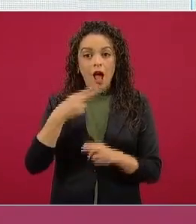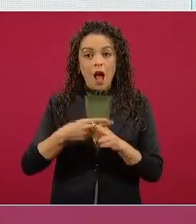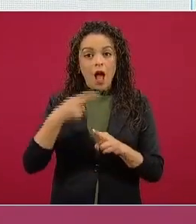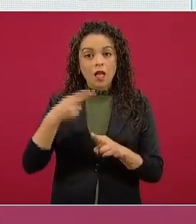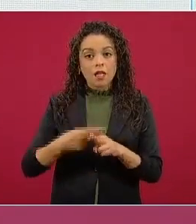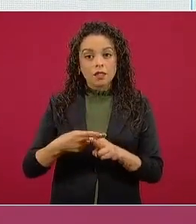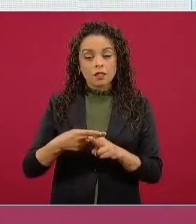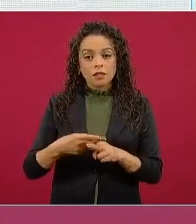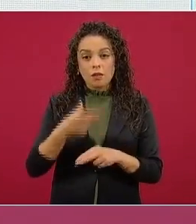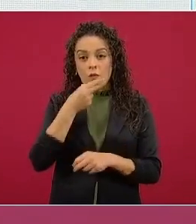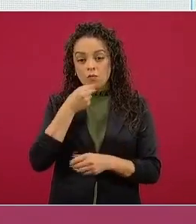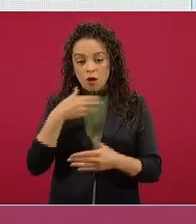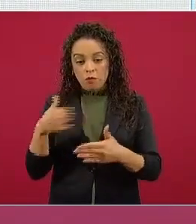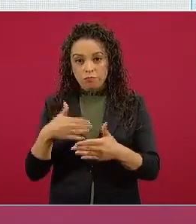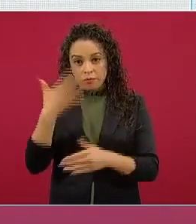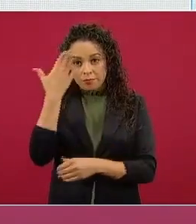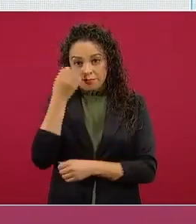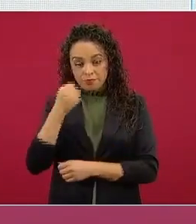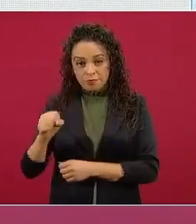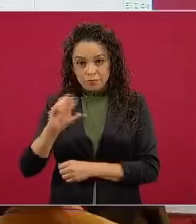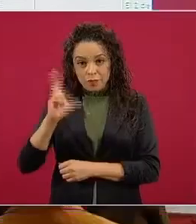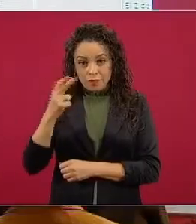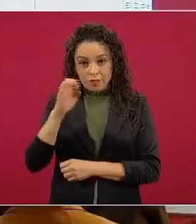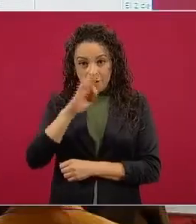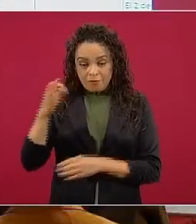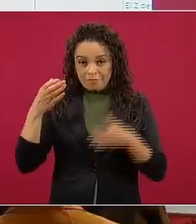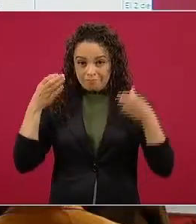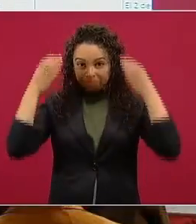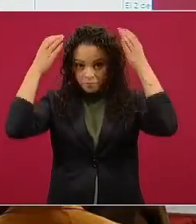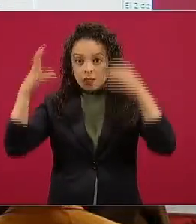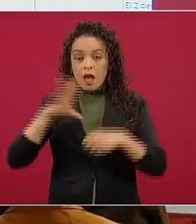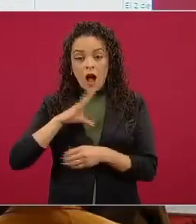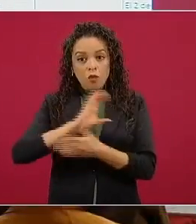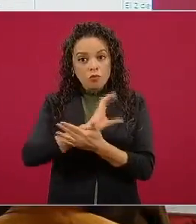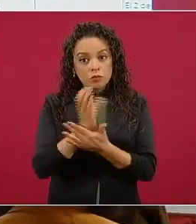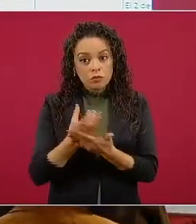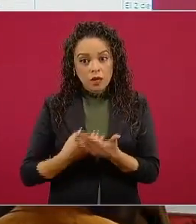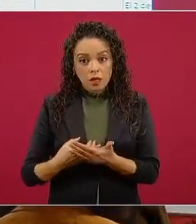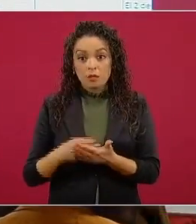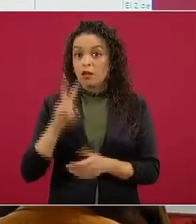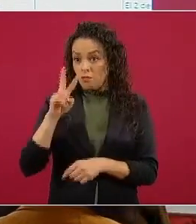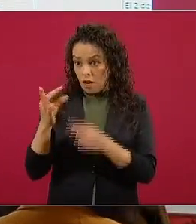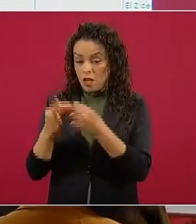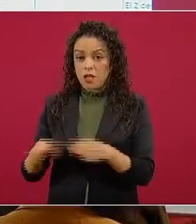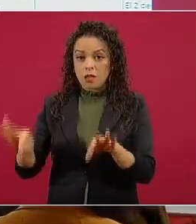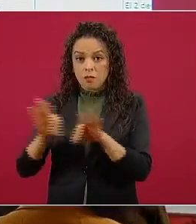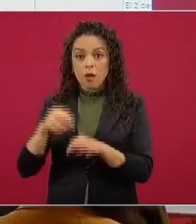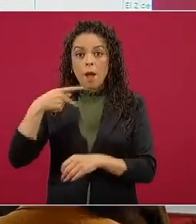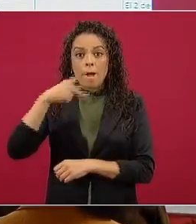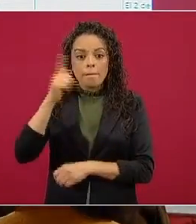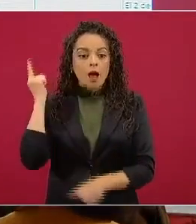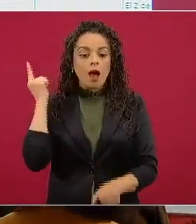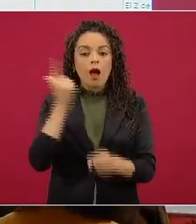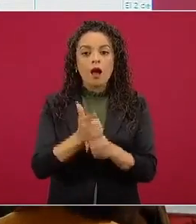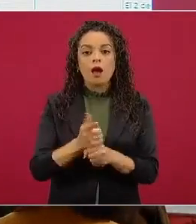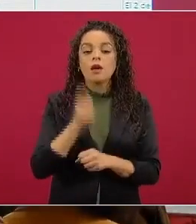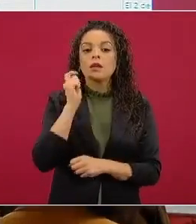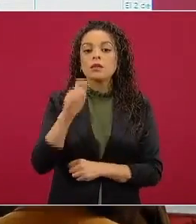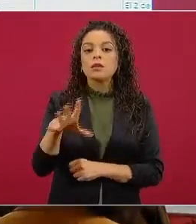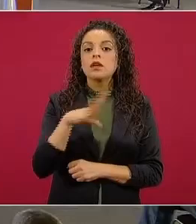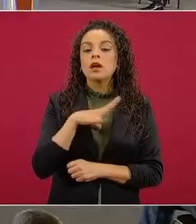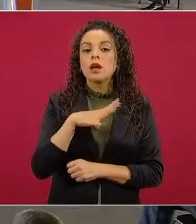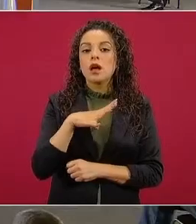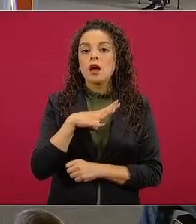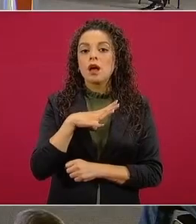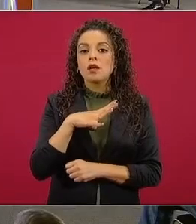que son tan importantes los chefs, pero en este caso se demostró que está vinculado a un